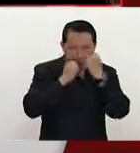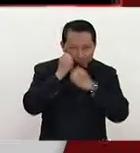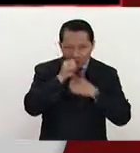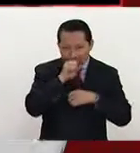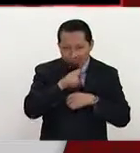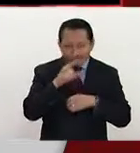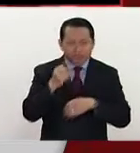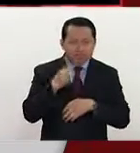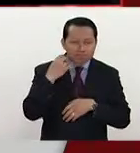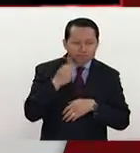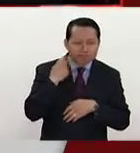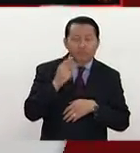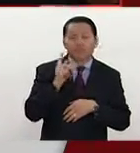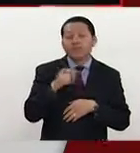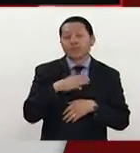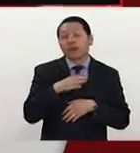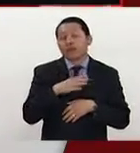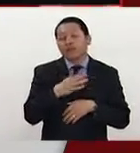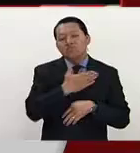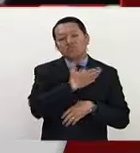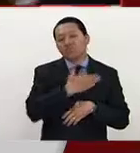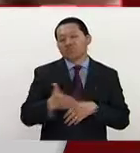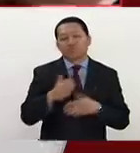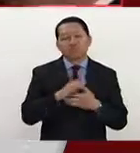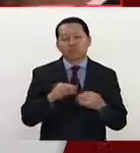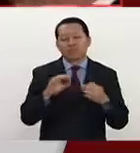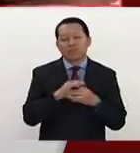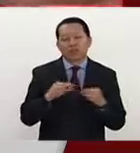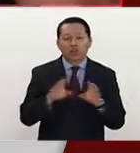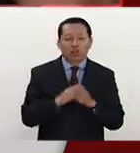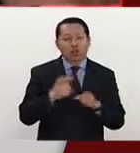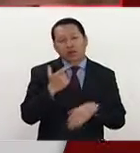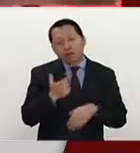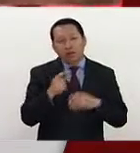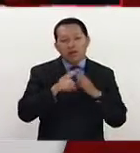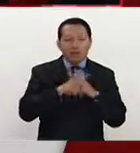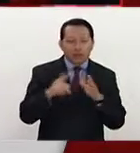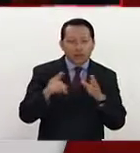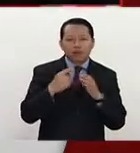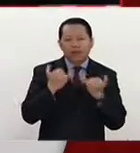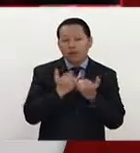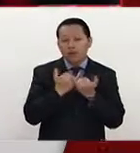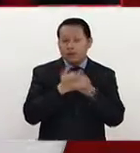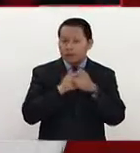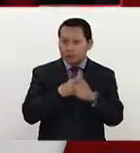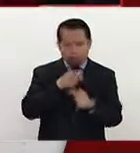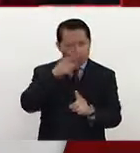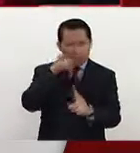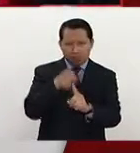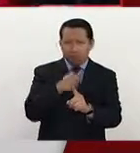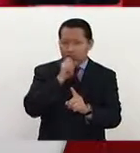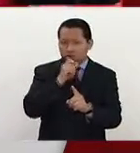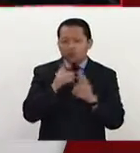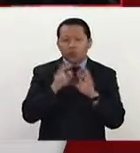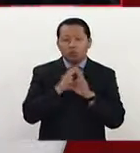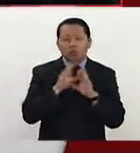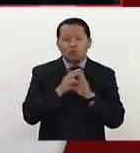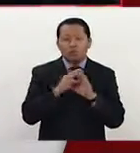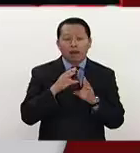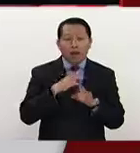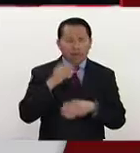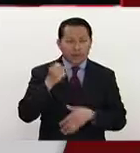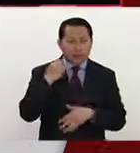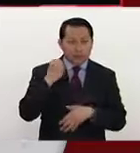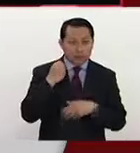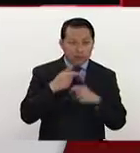su discurso. En realidad hace un recuento de lo que ha sucedido en materia económica, migratoria y sigue por el mismo camino de la continuidad de su